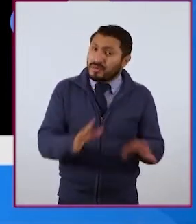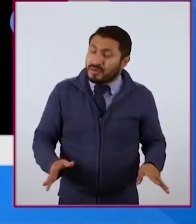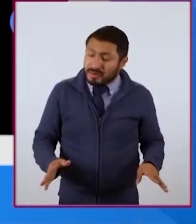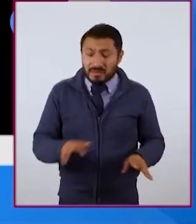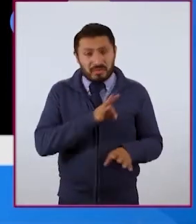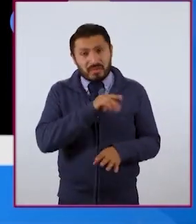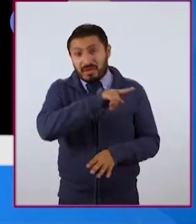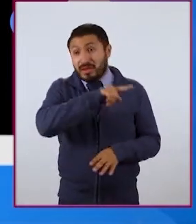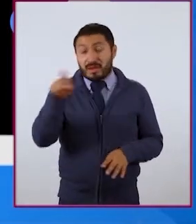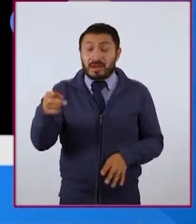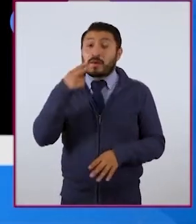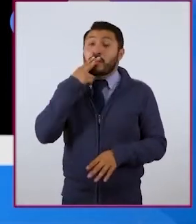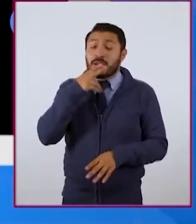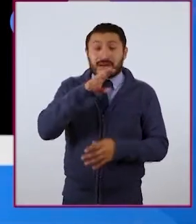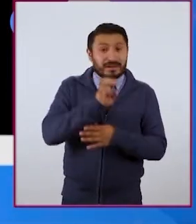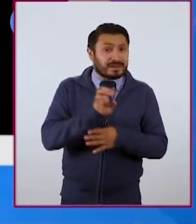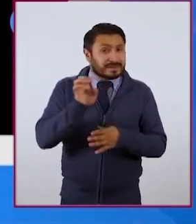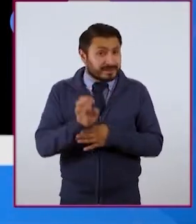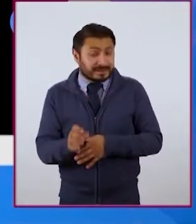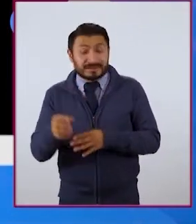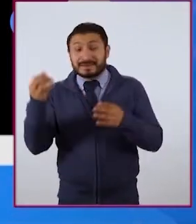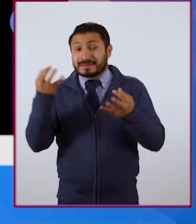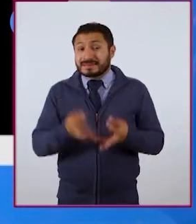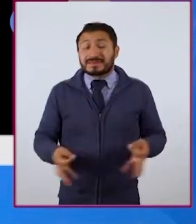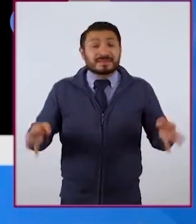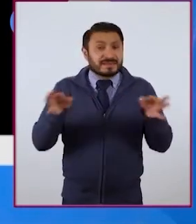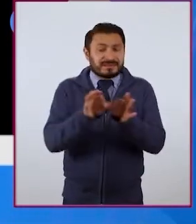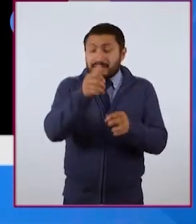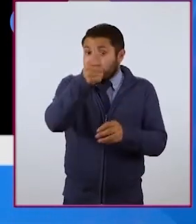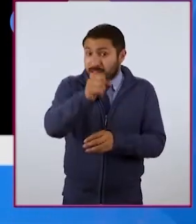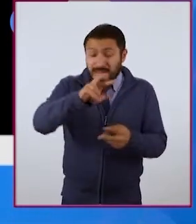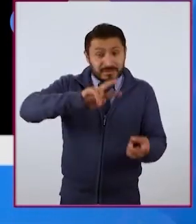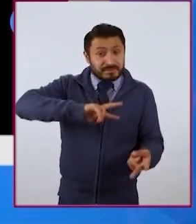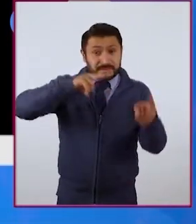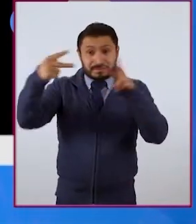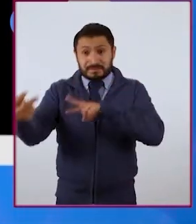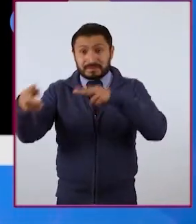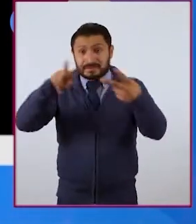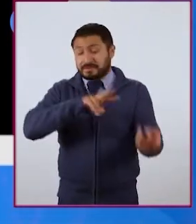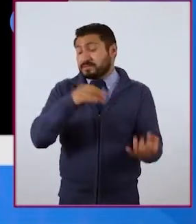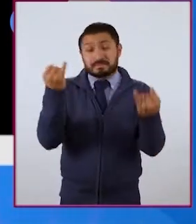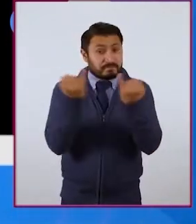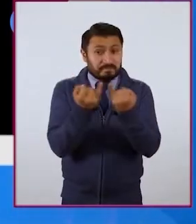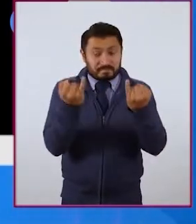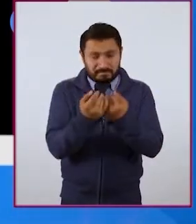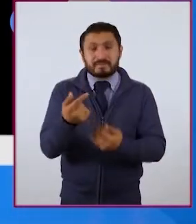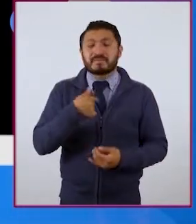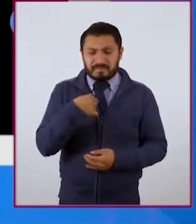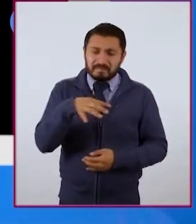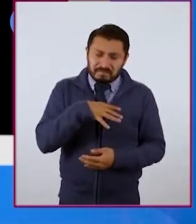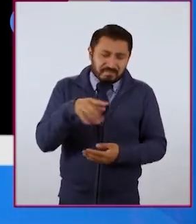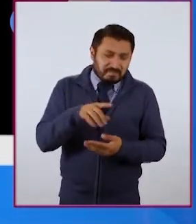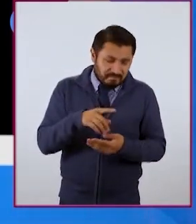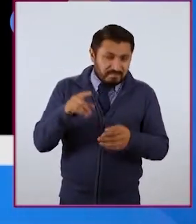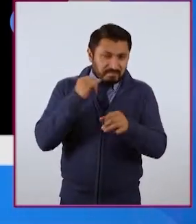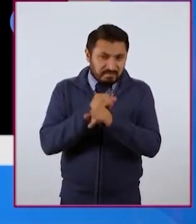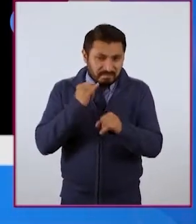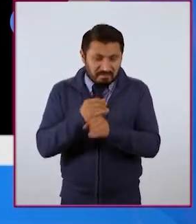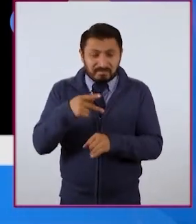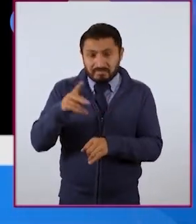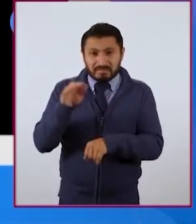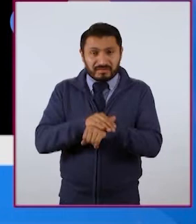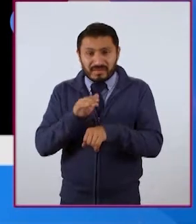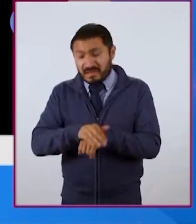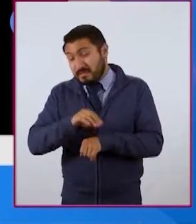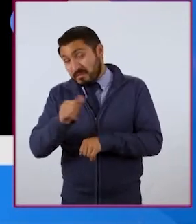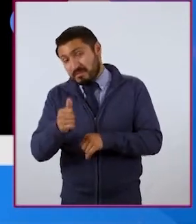usados por alguien más. Por lo tanto, es clave. Y así al revés también. Puedo ser que yo sí tenga una cuenta, pero una amiga o un